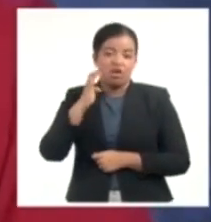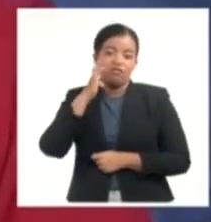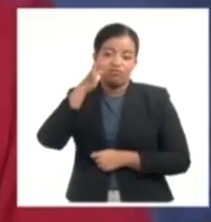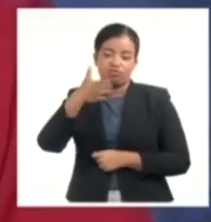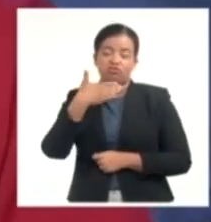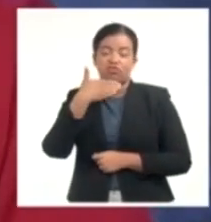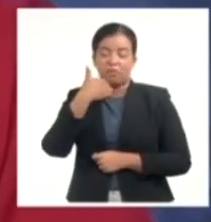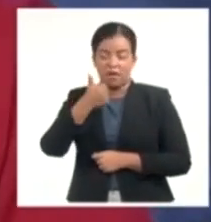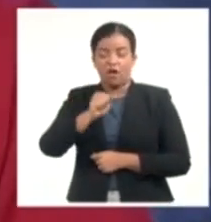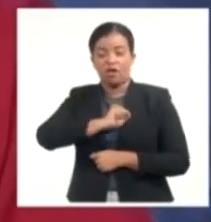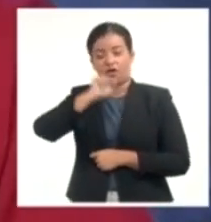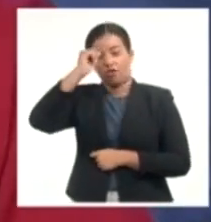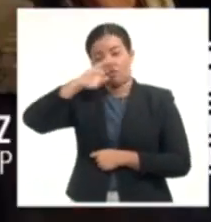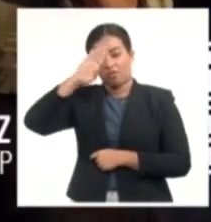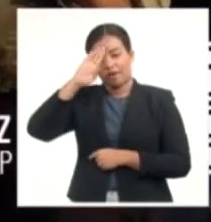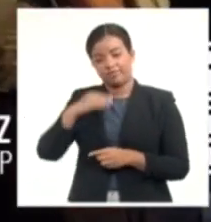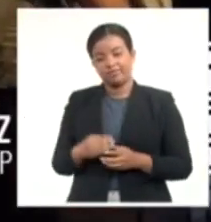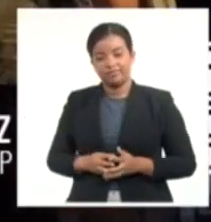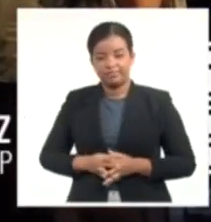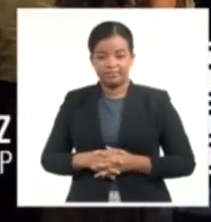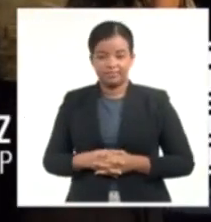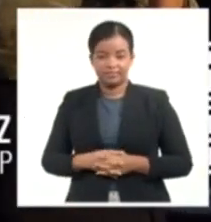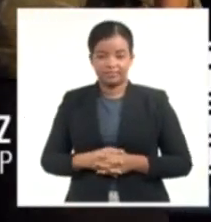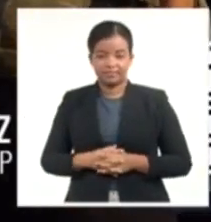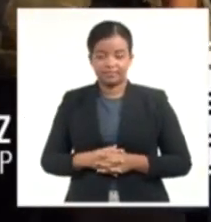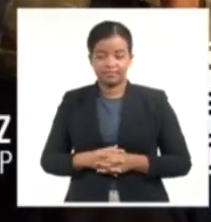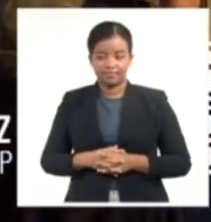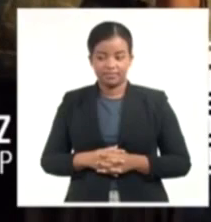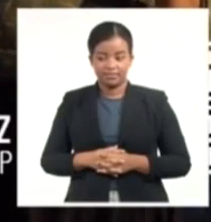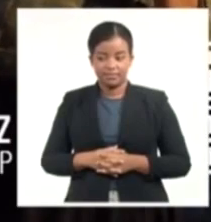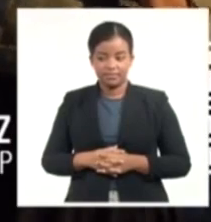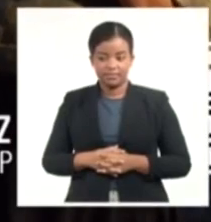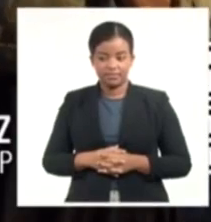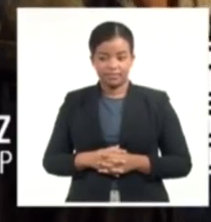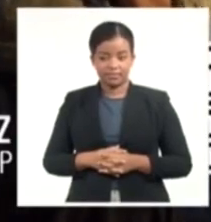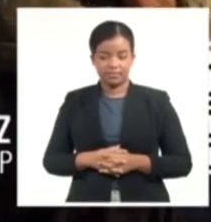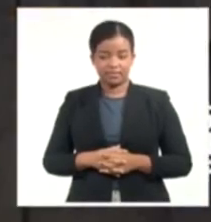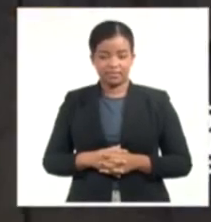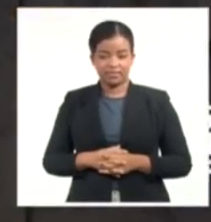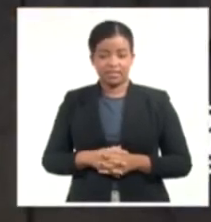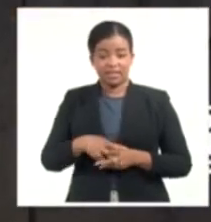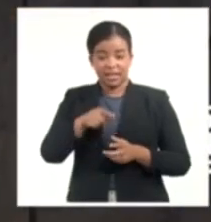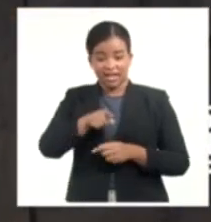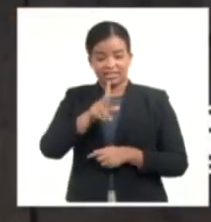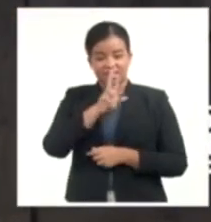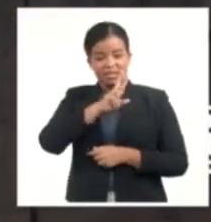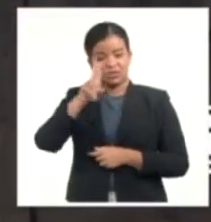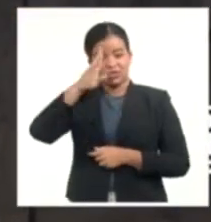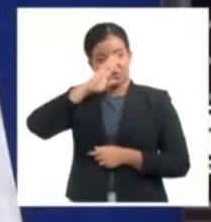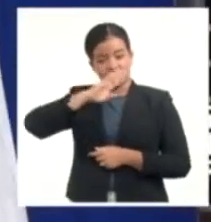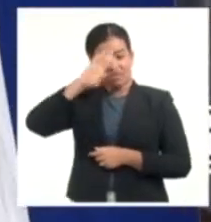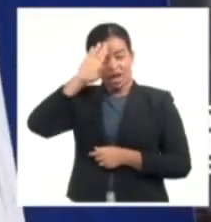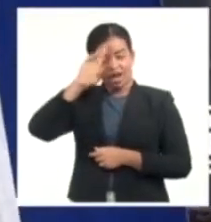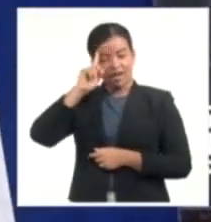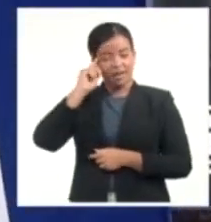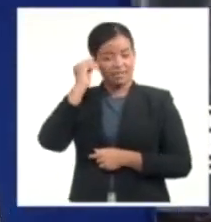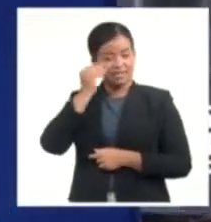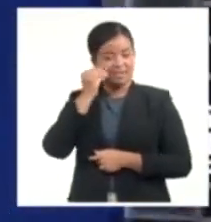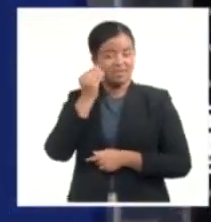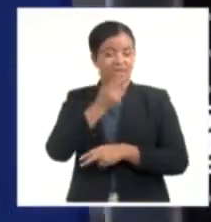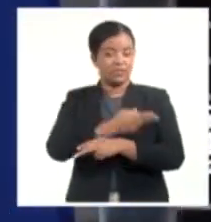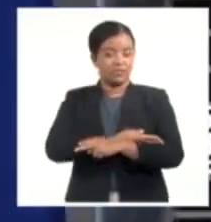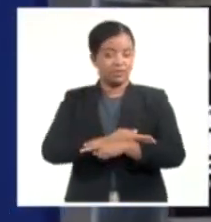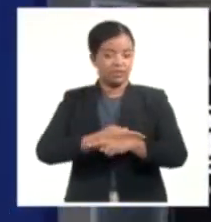que seguramente es posible. Al Mayadín dignifica el ejemplo de la revolución cubana, su pensamiento, trascendencia,